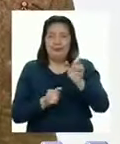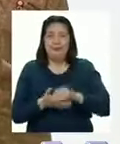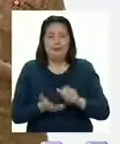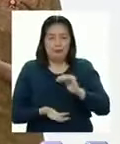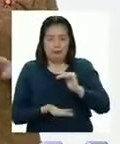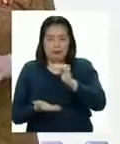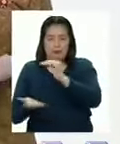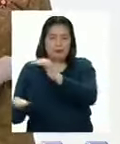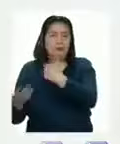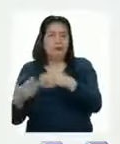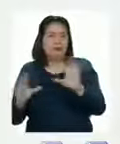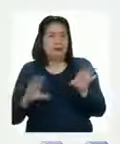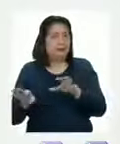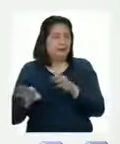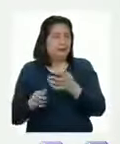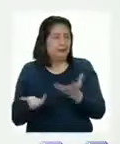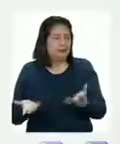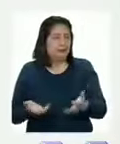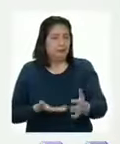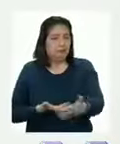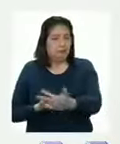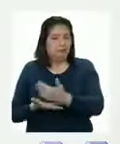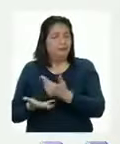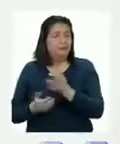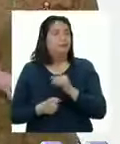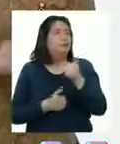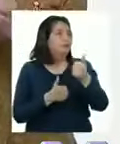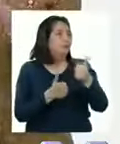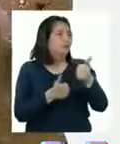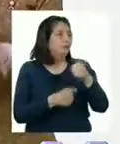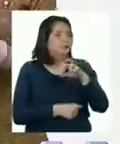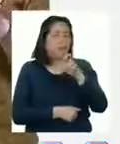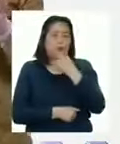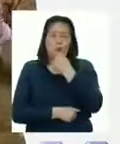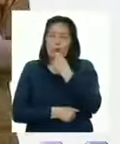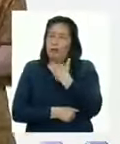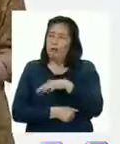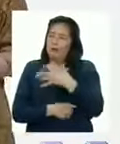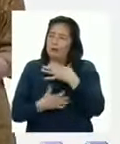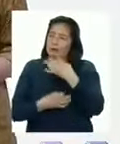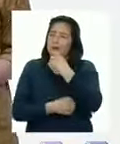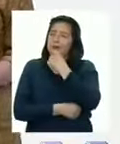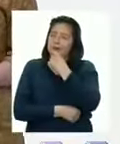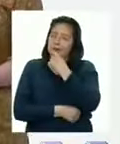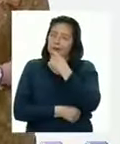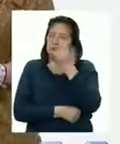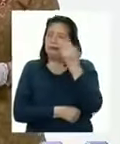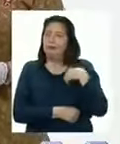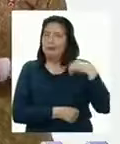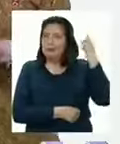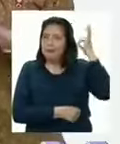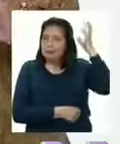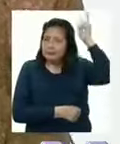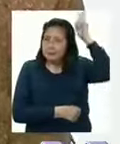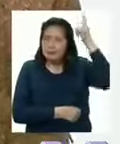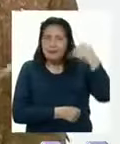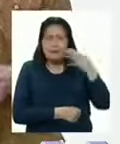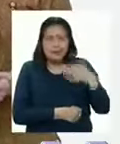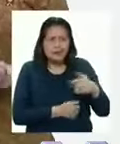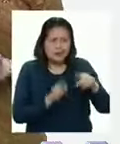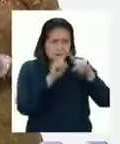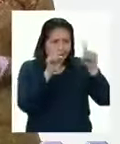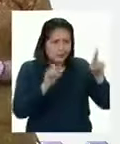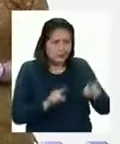de sacos cosechados Excelente, Patti Guau, qué interesante cómo los incas podían hacer operaciones con la